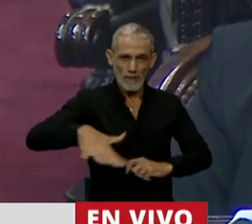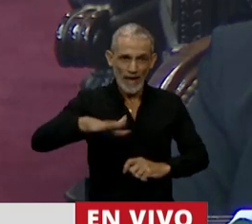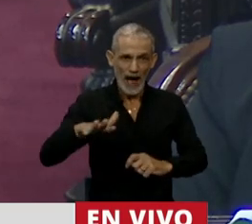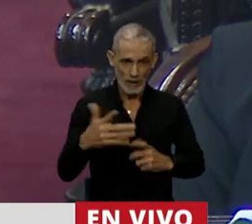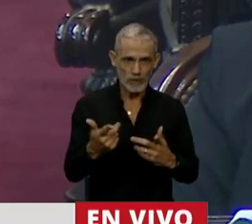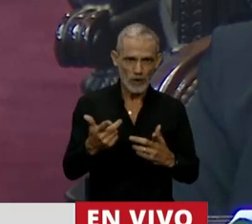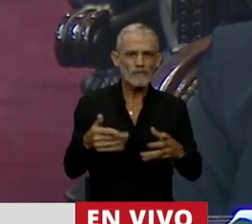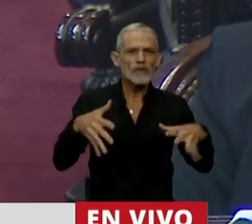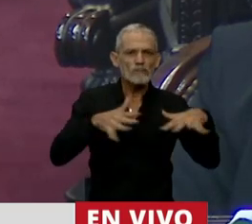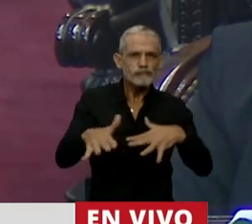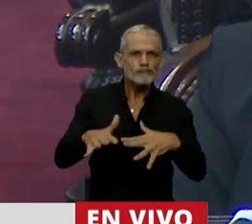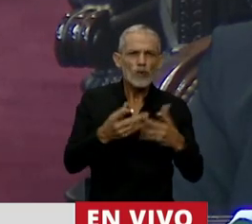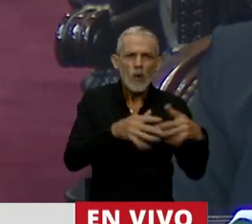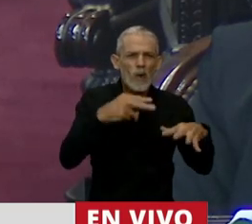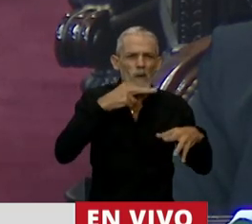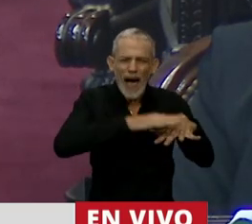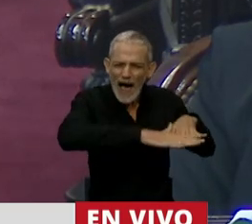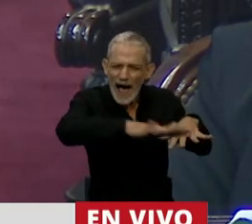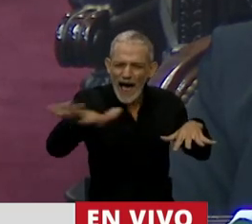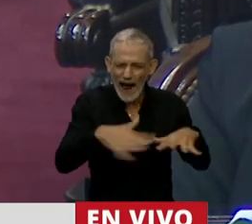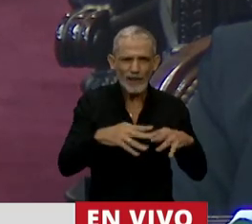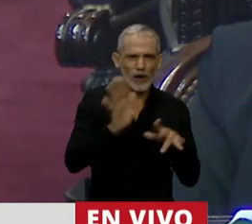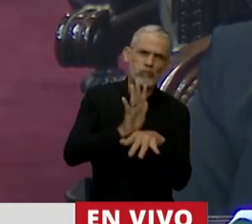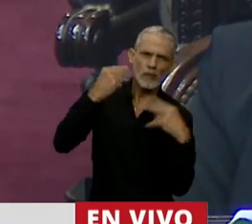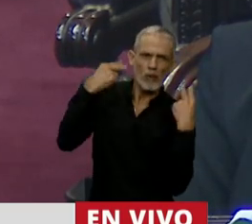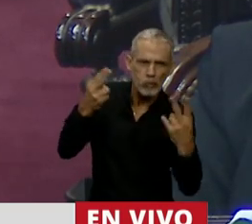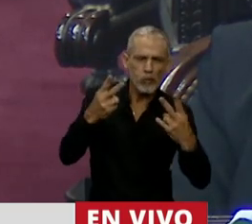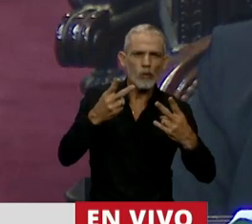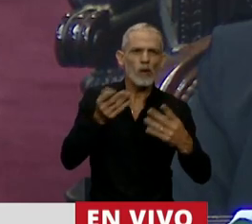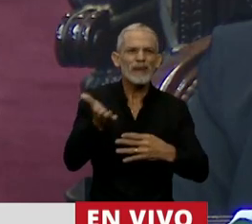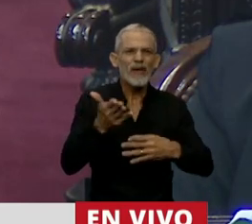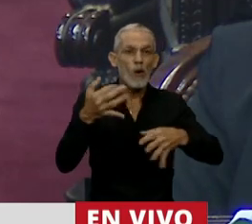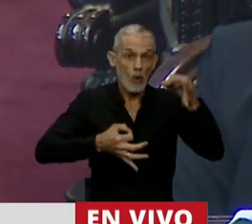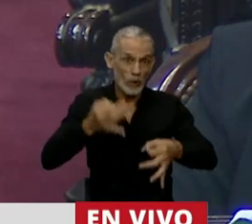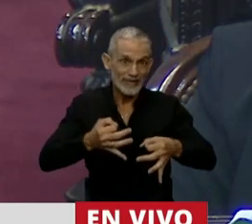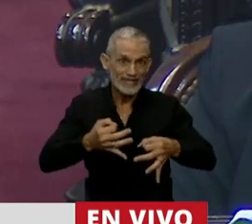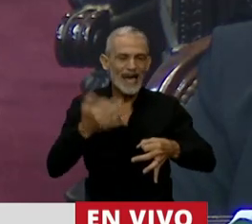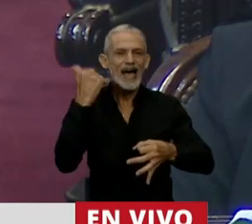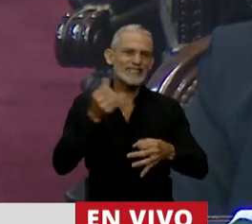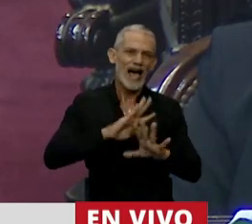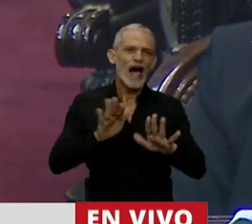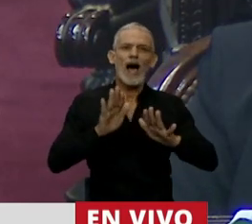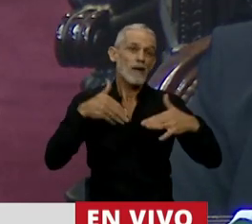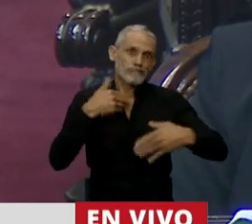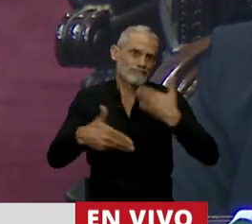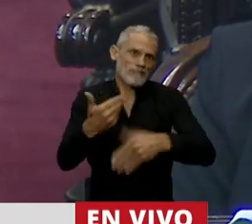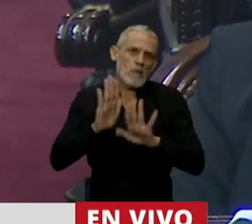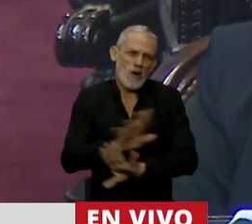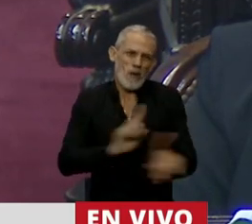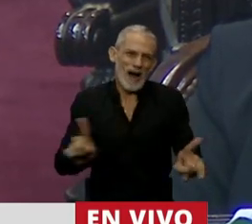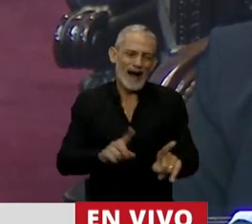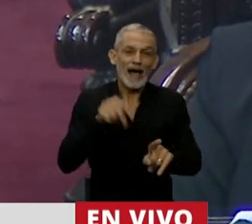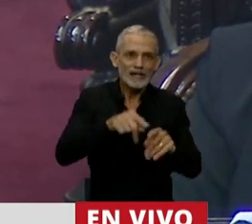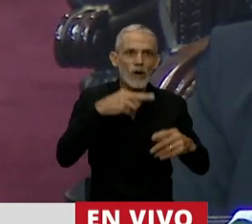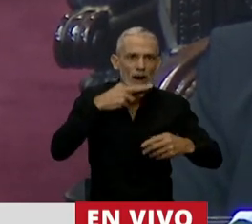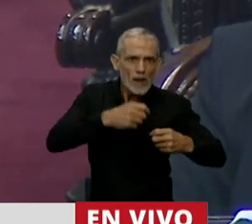y otras. Y esa marea verde de soberanía y de obediencia, de justicia reclamadas, ya no parará más. Esa marea verde irá